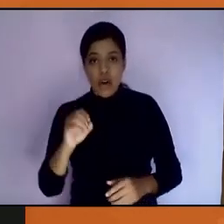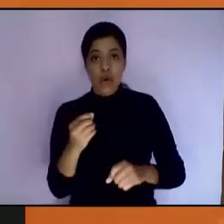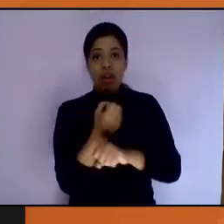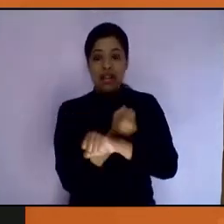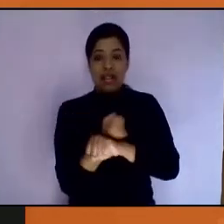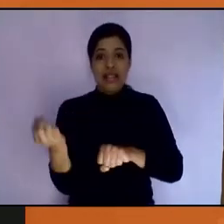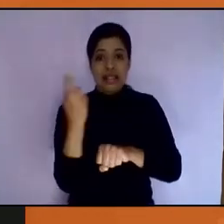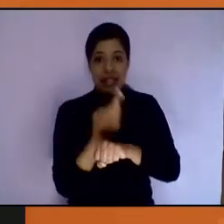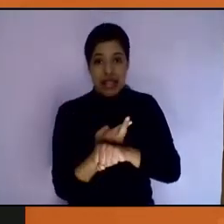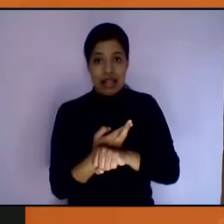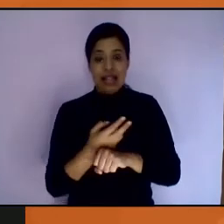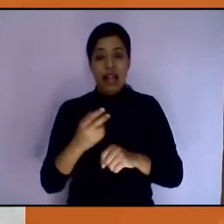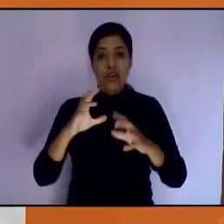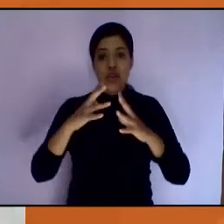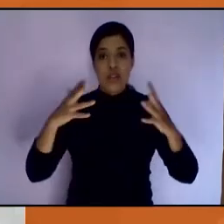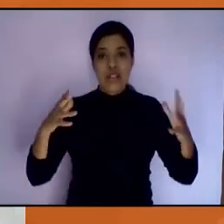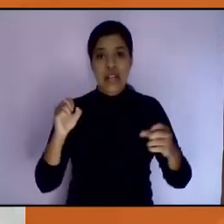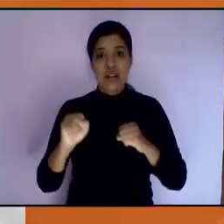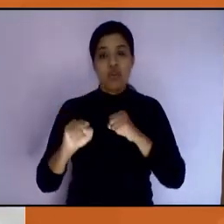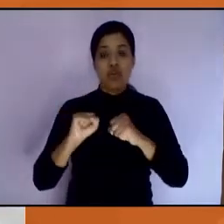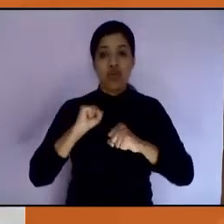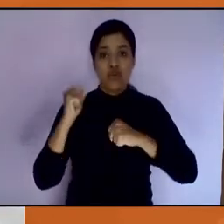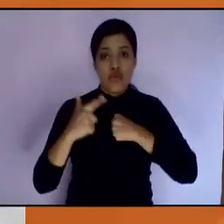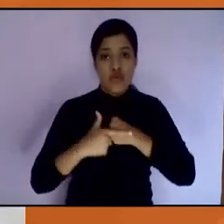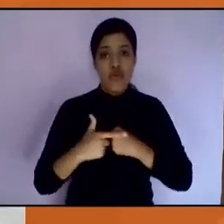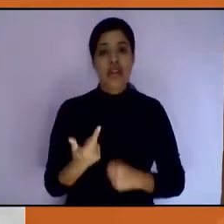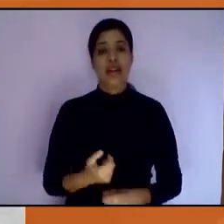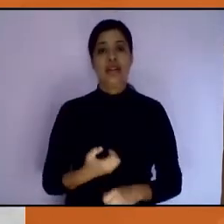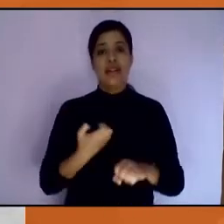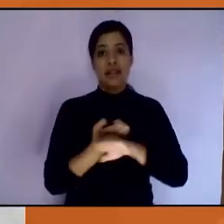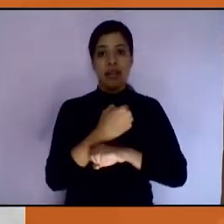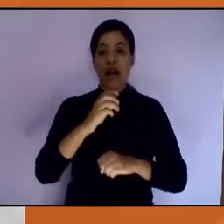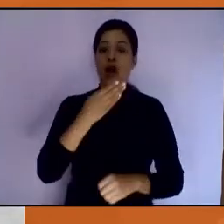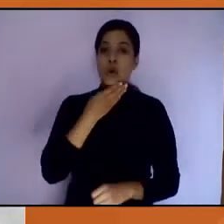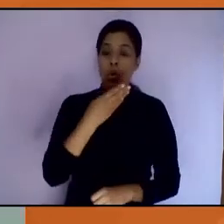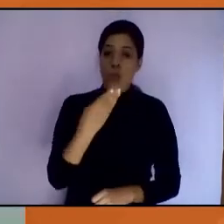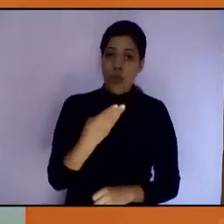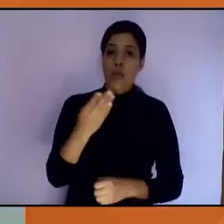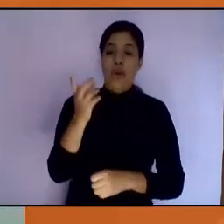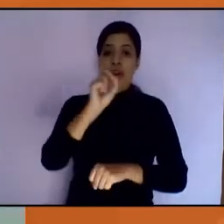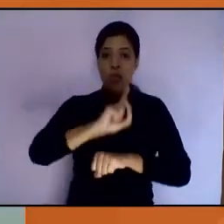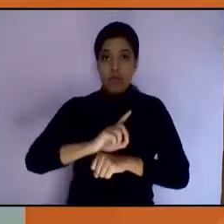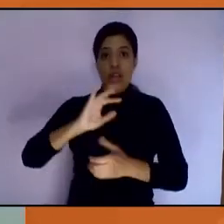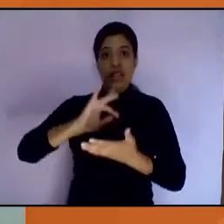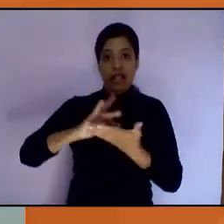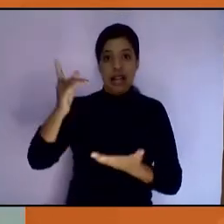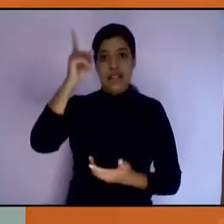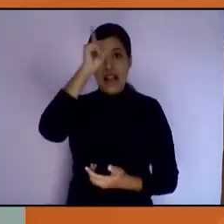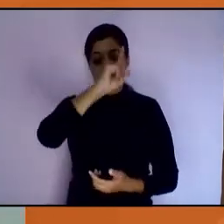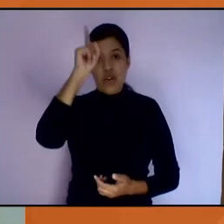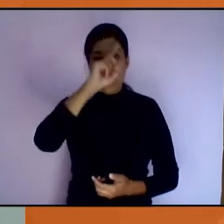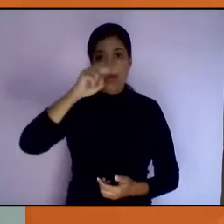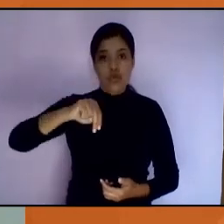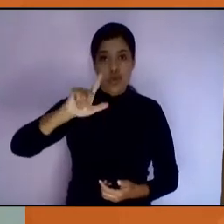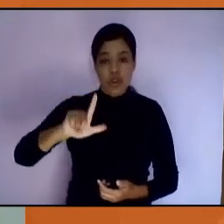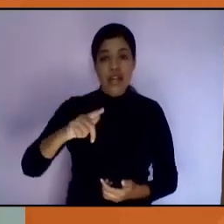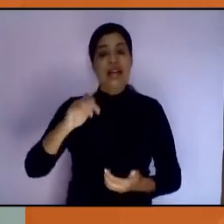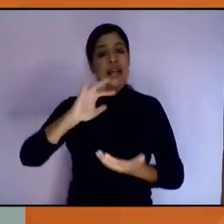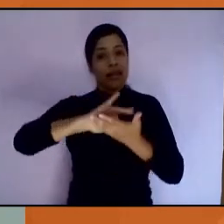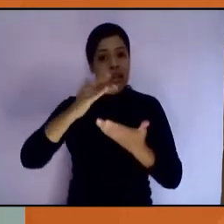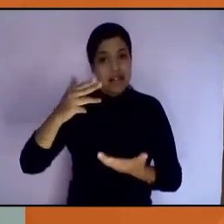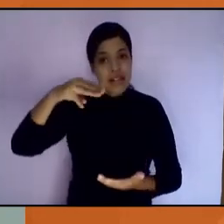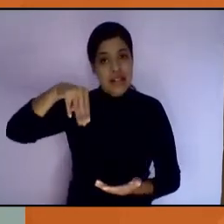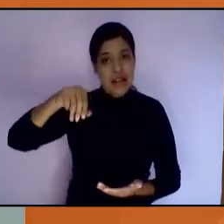Desarrollo Social del Estado. Muy buenos días. Muchas gracias al Consejo Nuevo León. Muchas gracias a Marta Herrera,